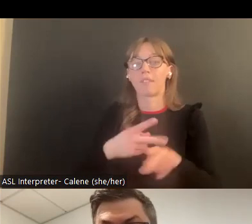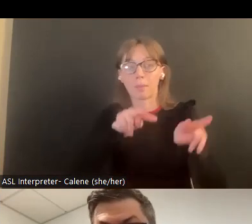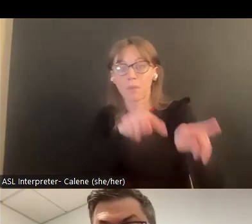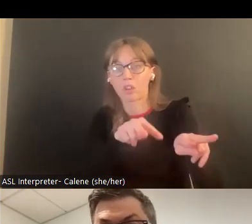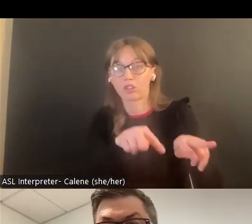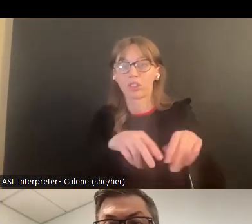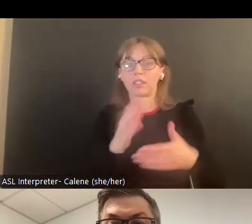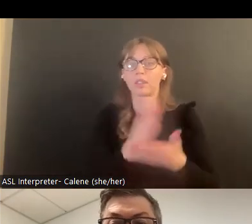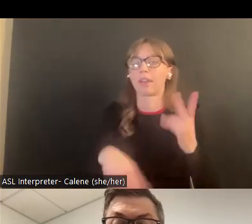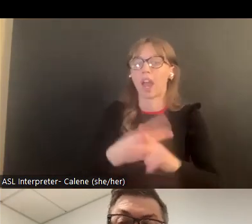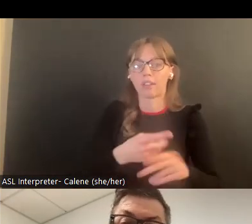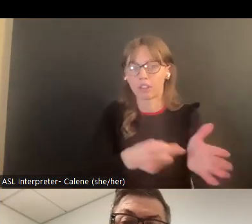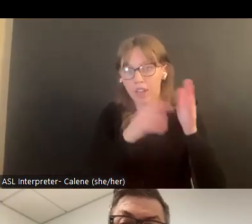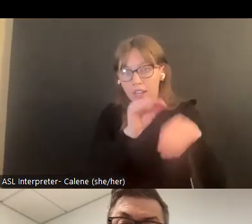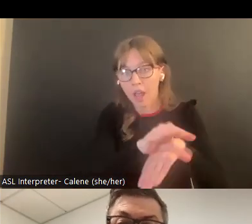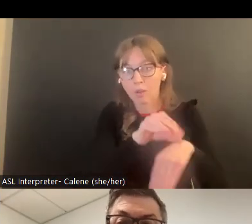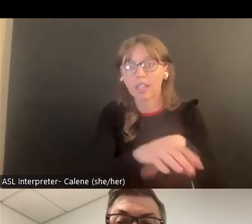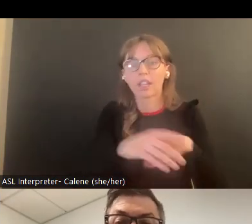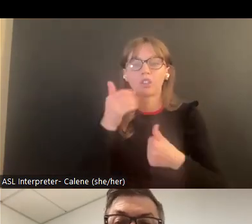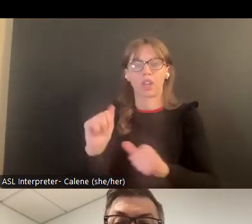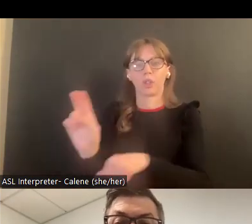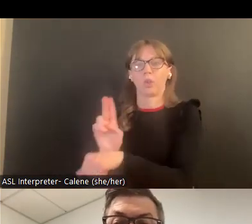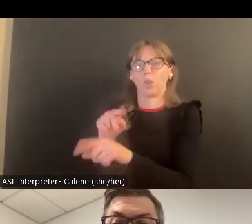sí identificar las secciones sería en sí